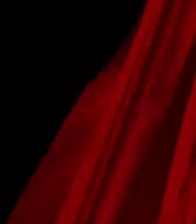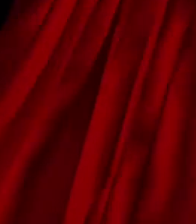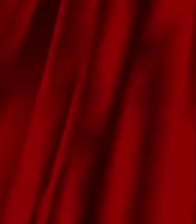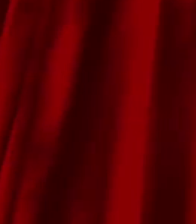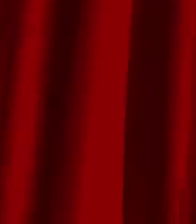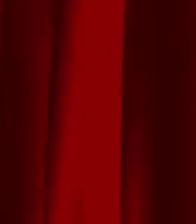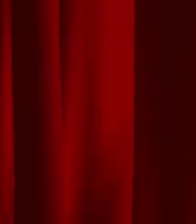pobres.